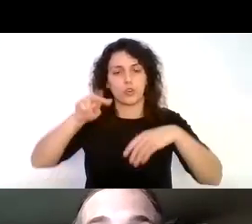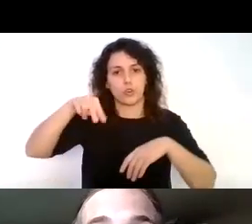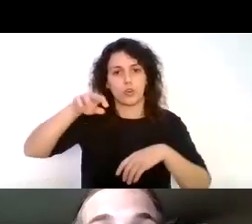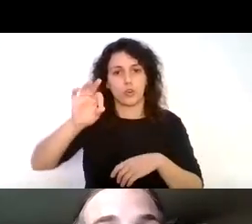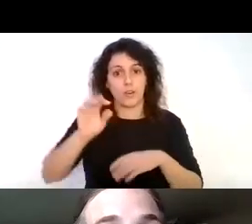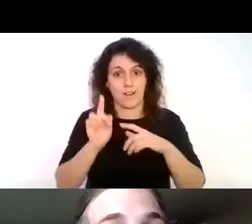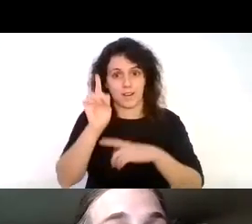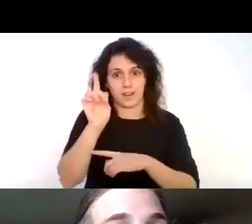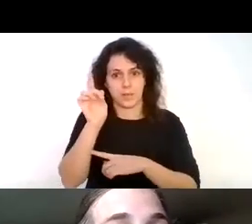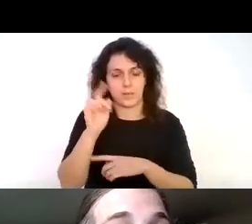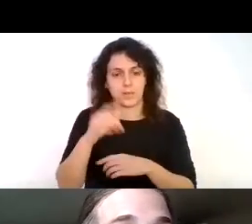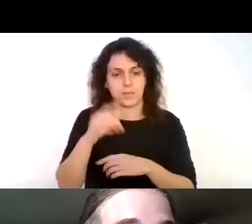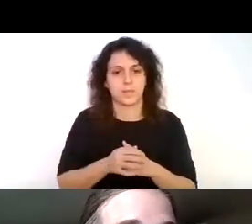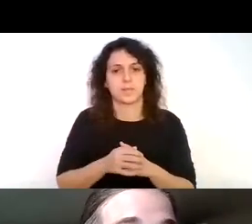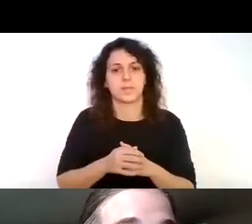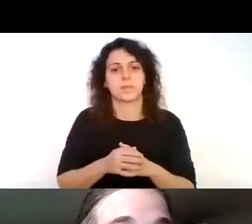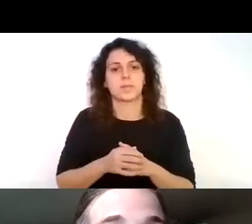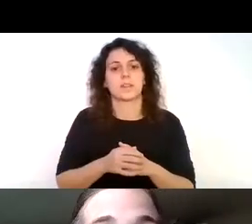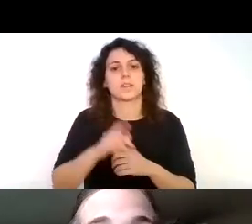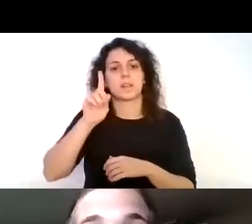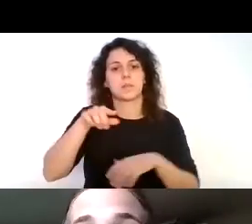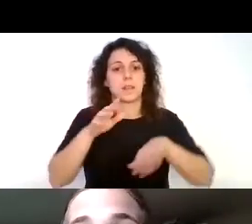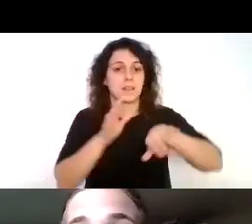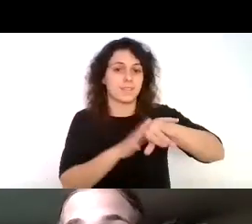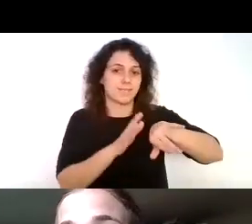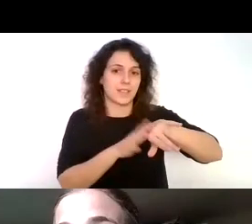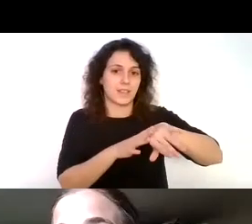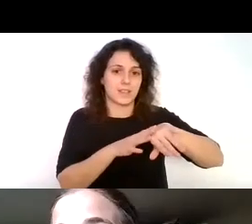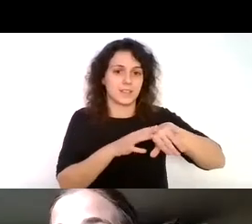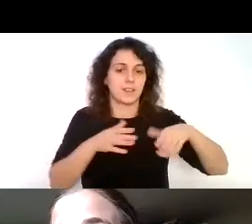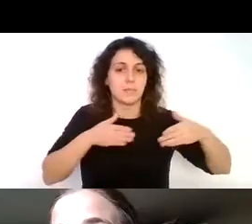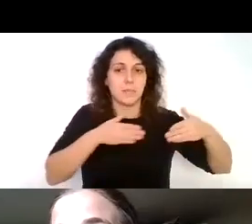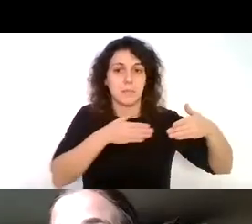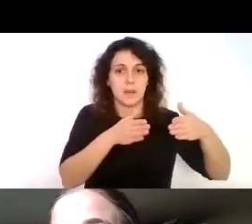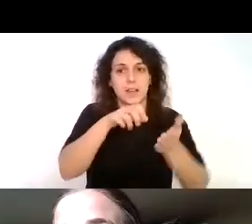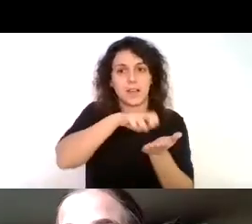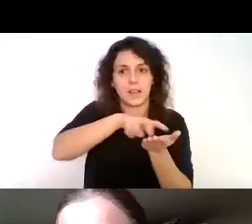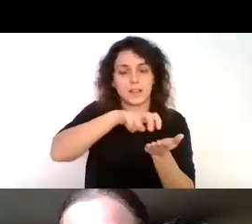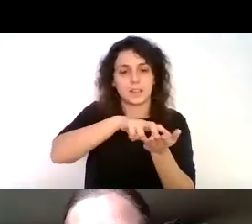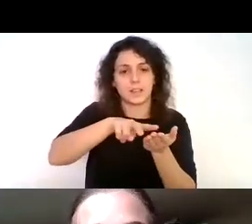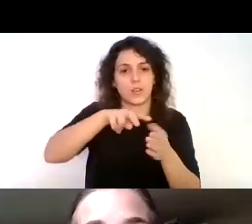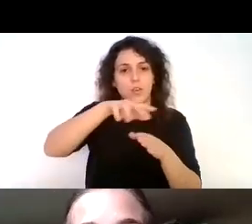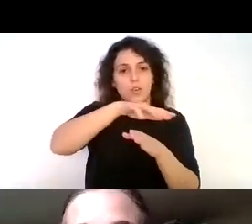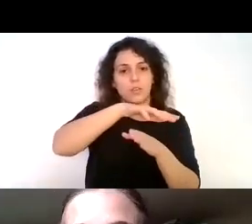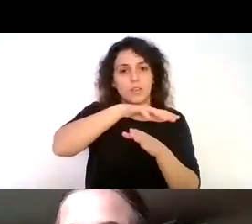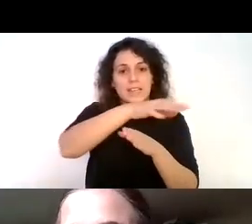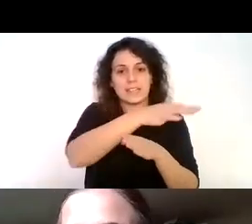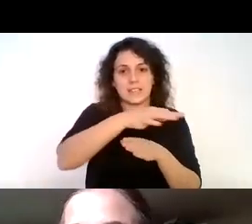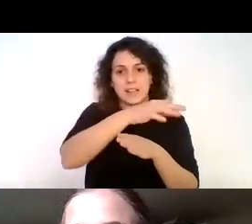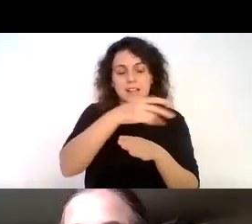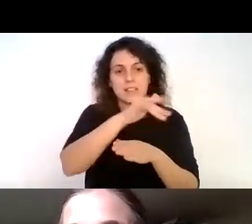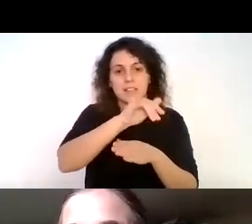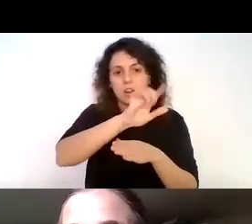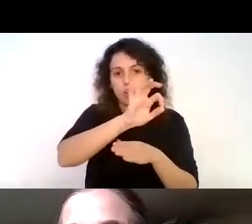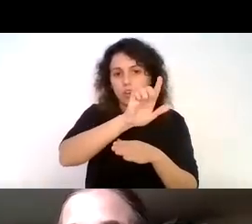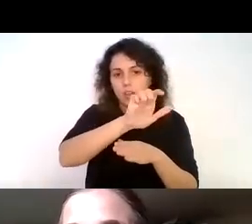tenemos también un paseo hacia el borde de playa de la isla Chiloé y también de nuevo unas sillas